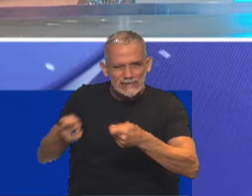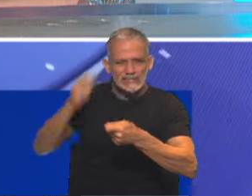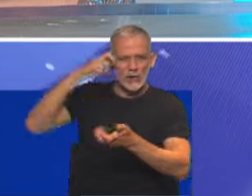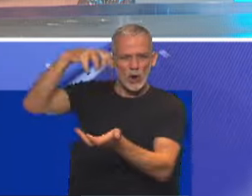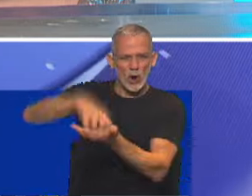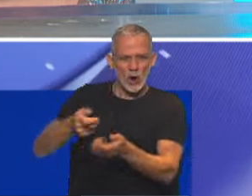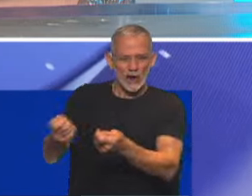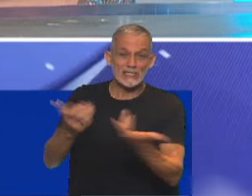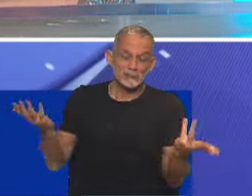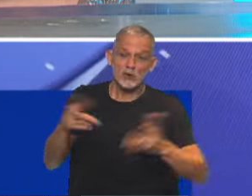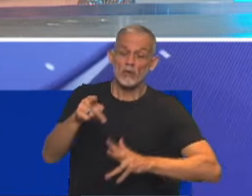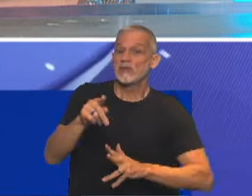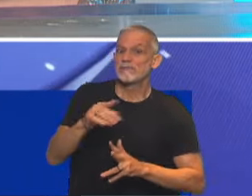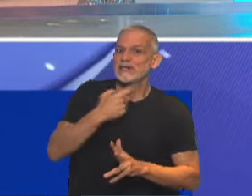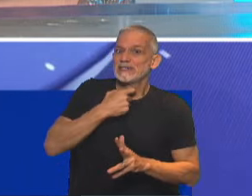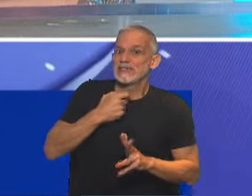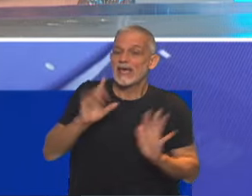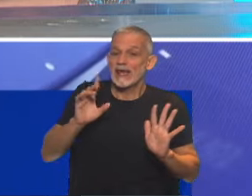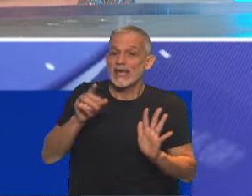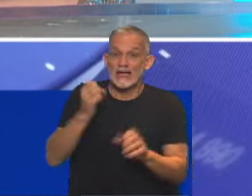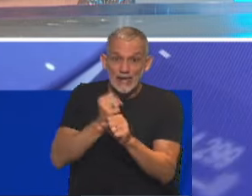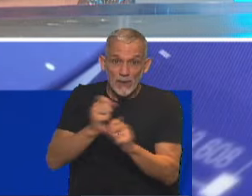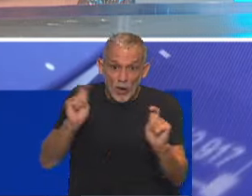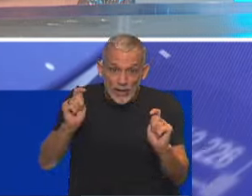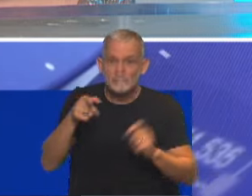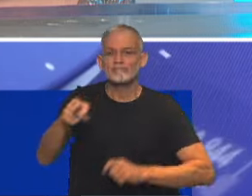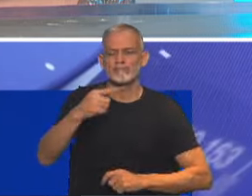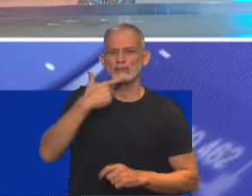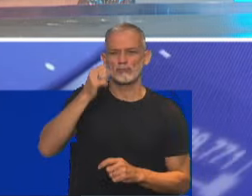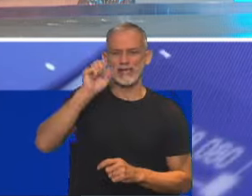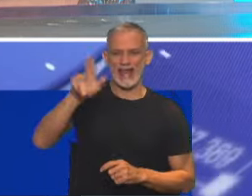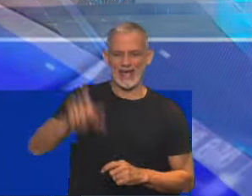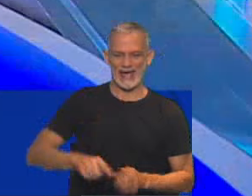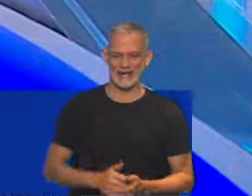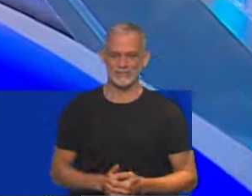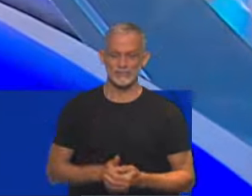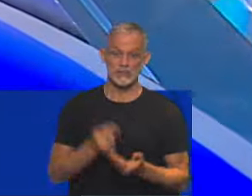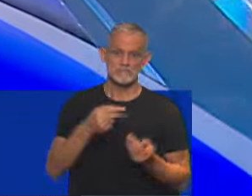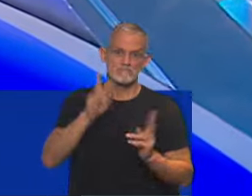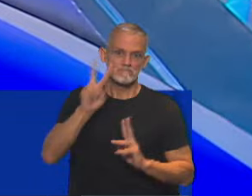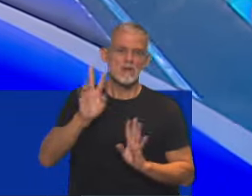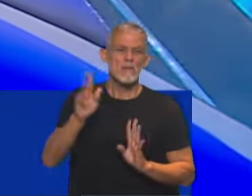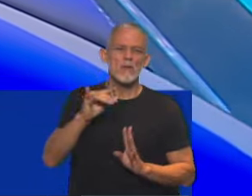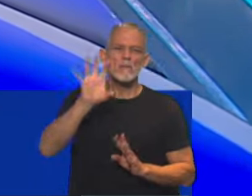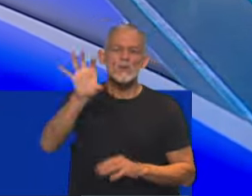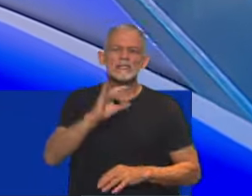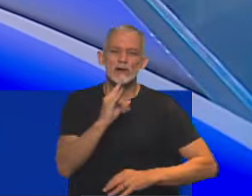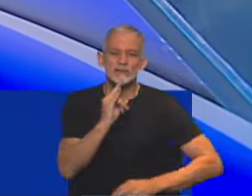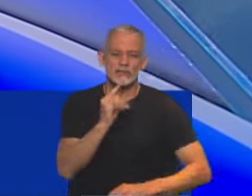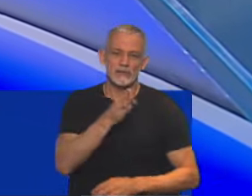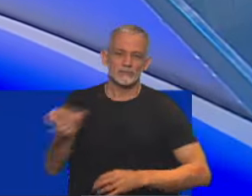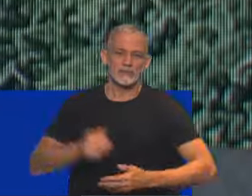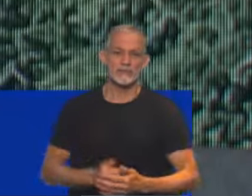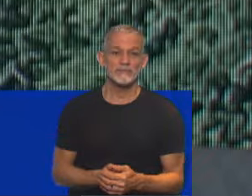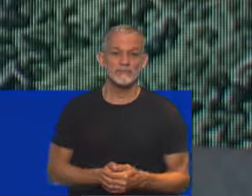y el que quiere llevar adelante esa tarea es Sturzenegger. Bueno, todos los ojos puestos también en la provincia de Tucumán, porque allí